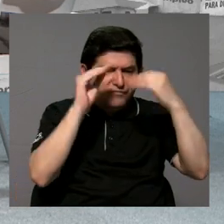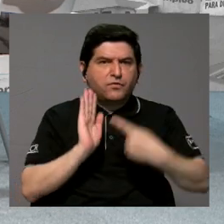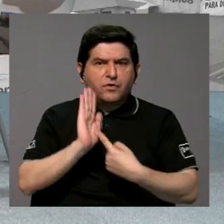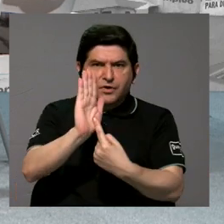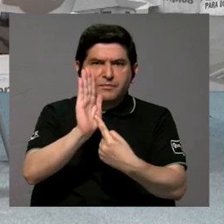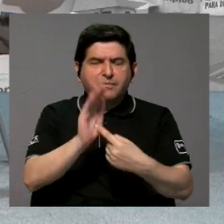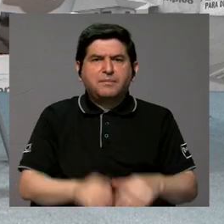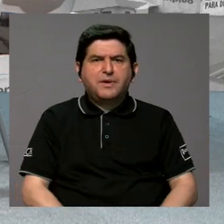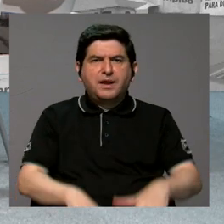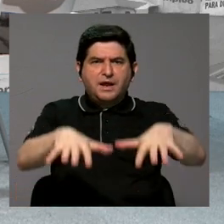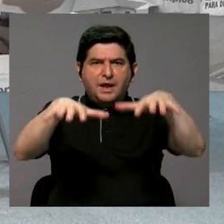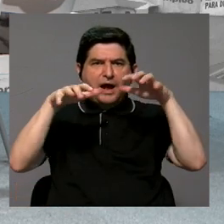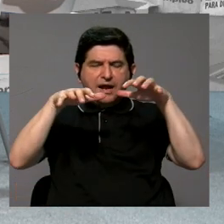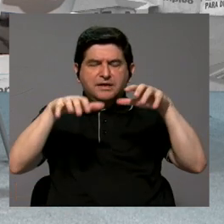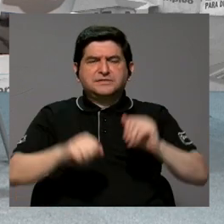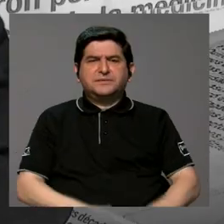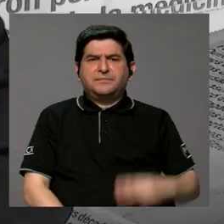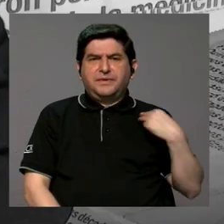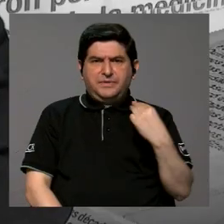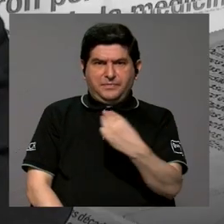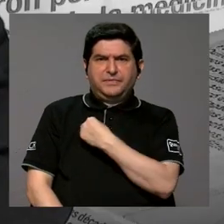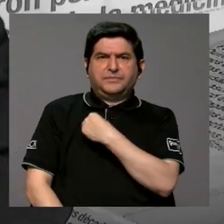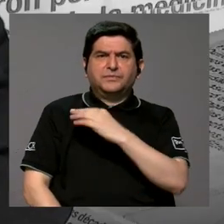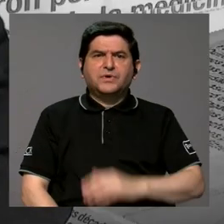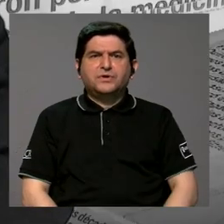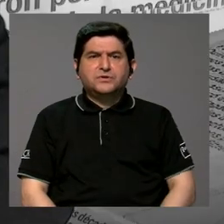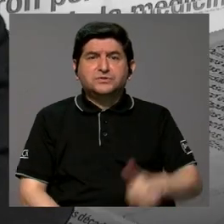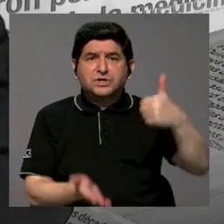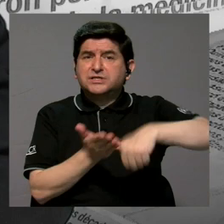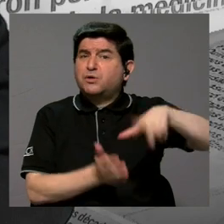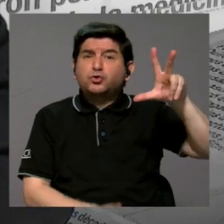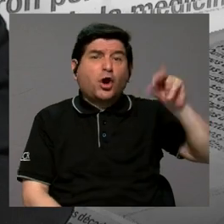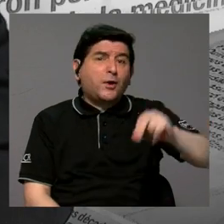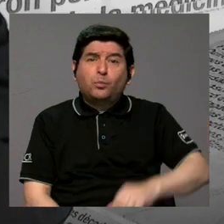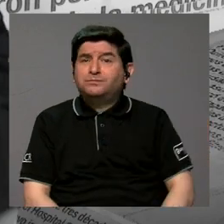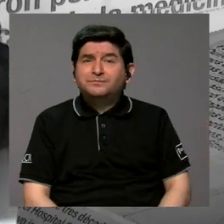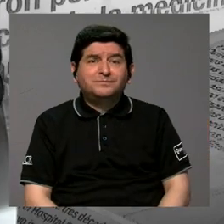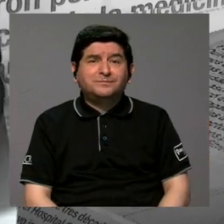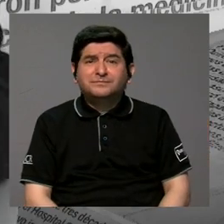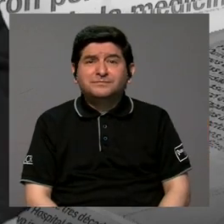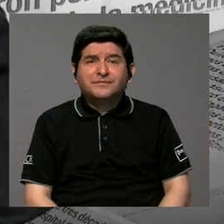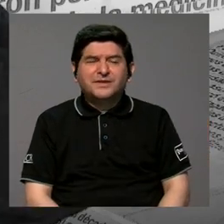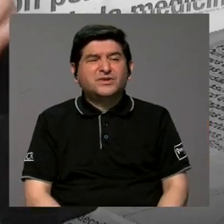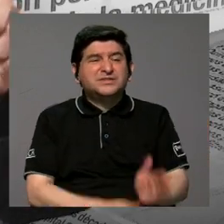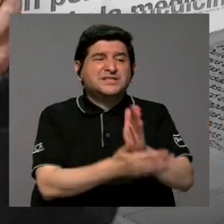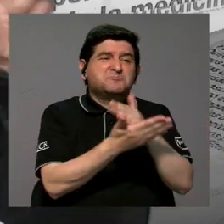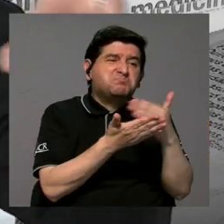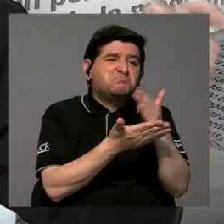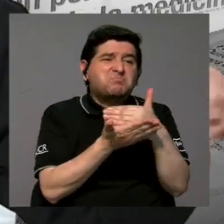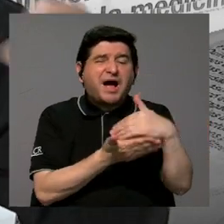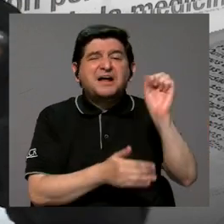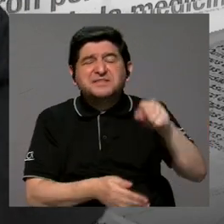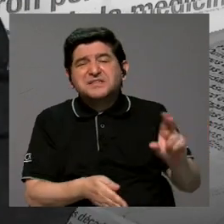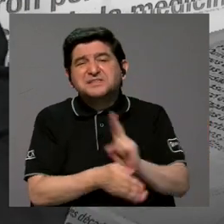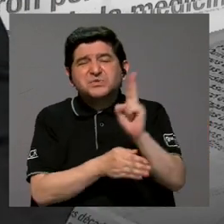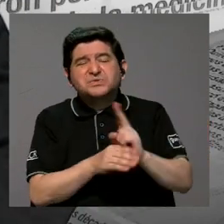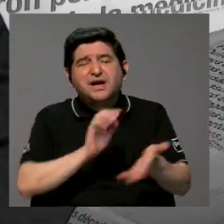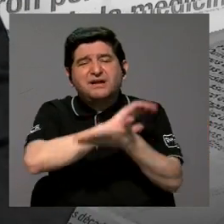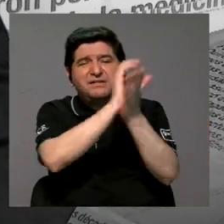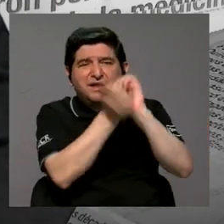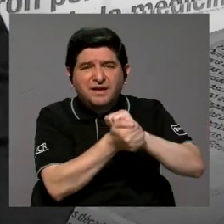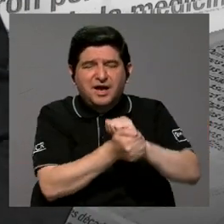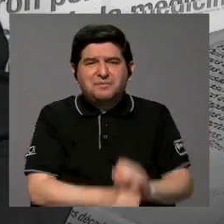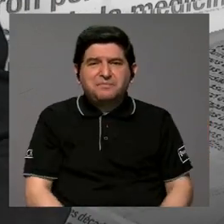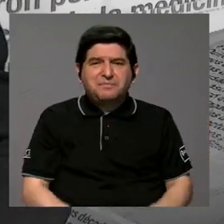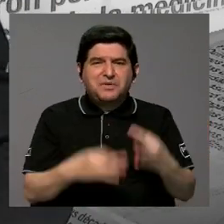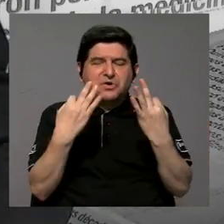incluso ante la asamblea colegiada y este se votó que no entonces lo que han hecho es que han ido cogiendo como partes de esas reformas